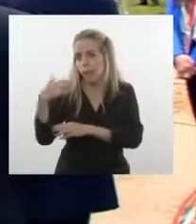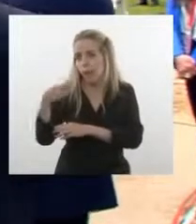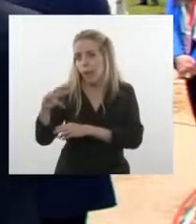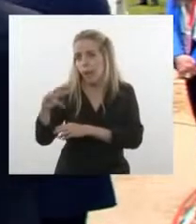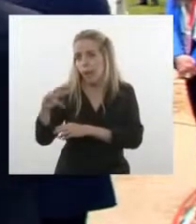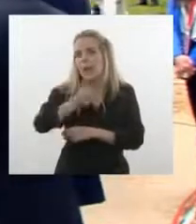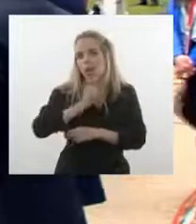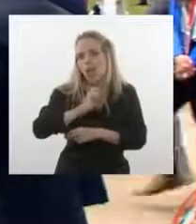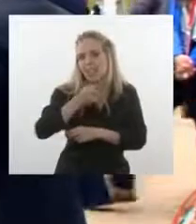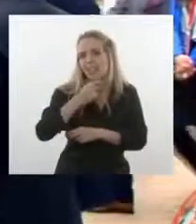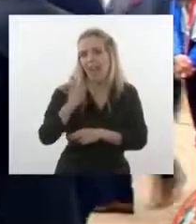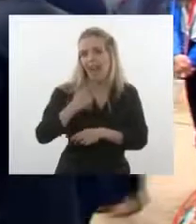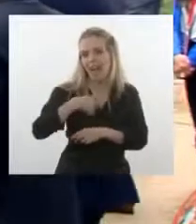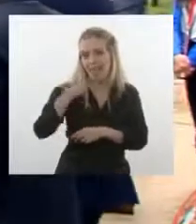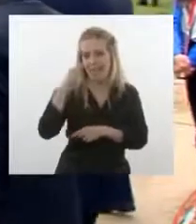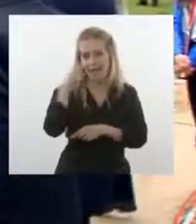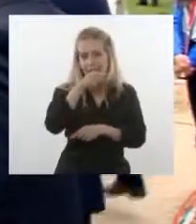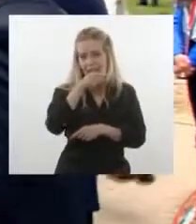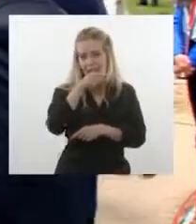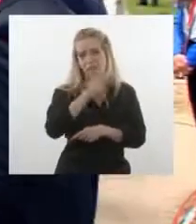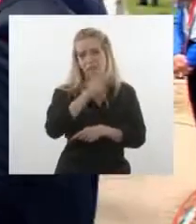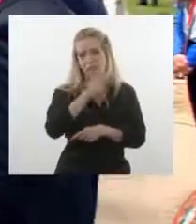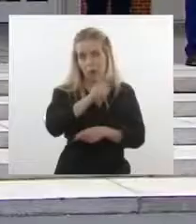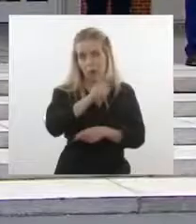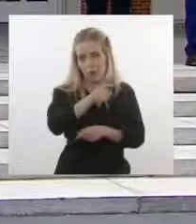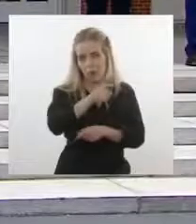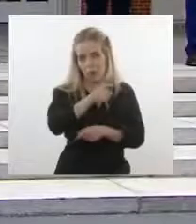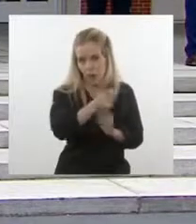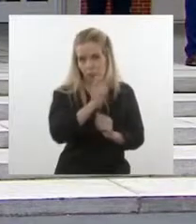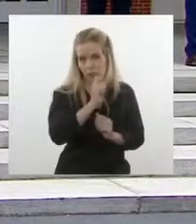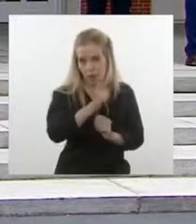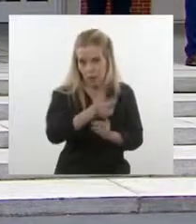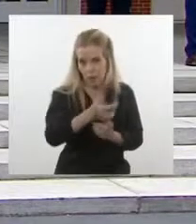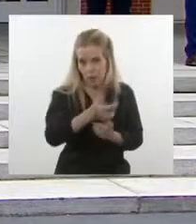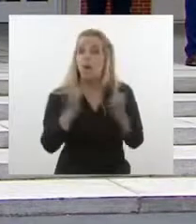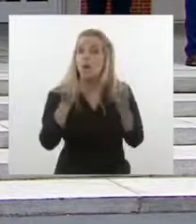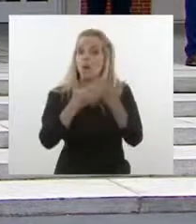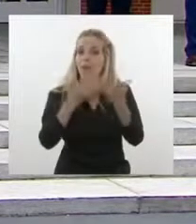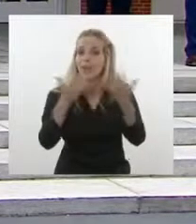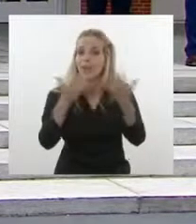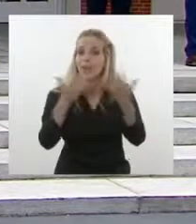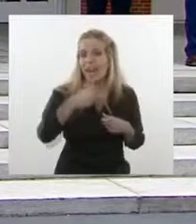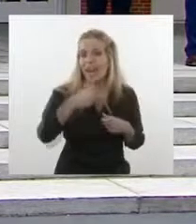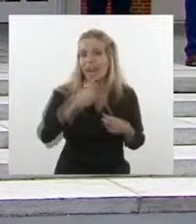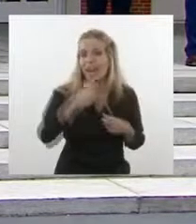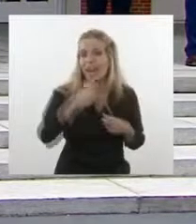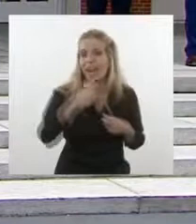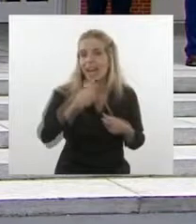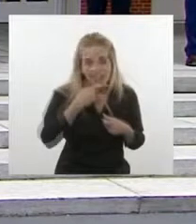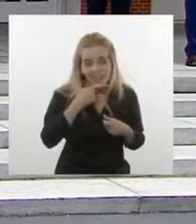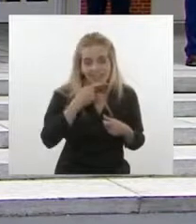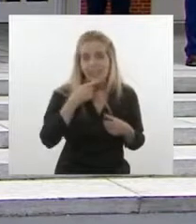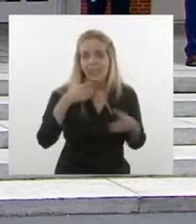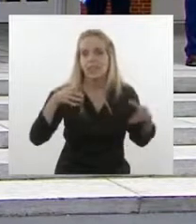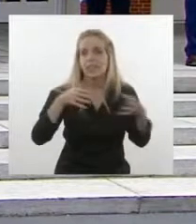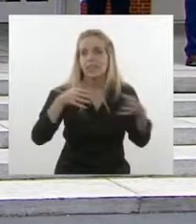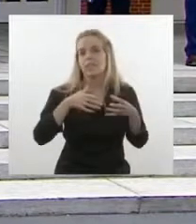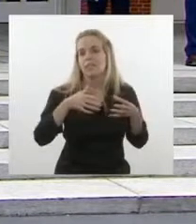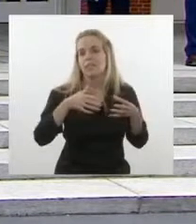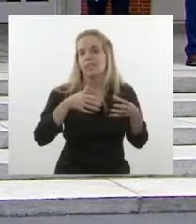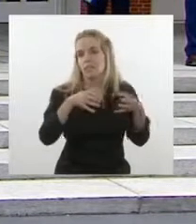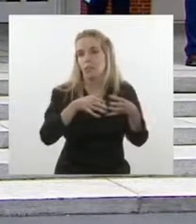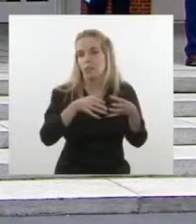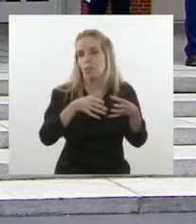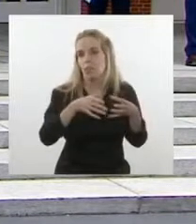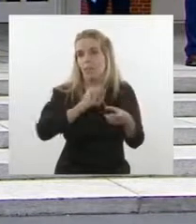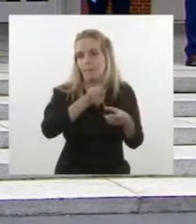argentina, están en aquel micrófono, por favor, úsenlo. ¿Qué tal? Buen día, Nicolás Lantos del Destape. En